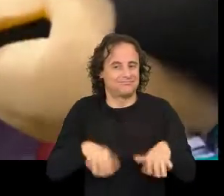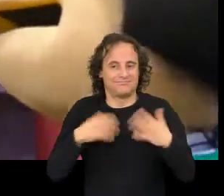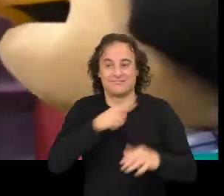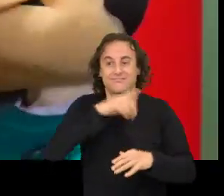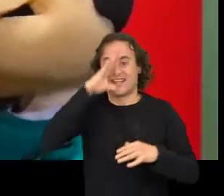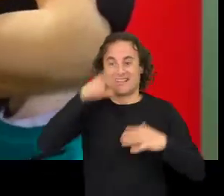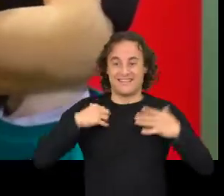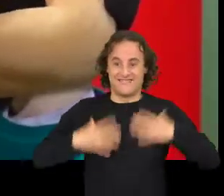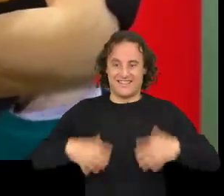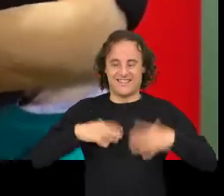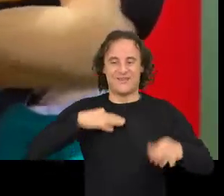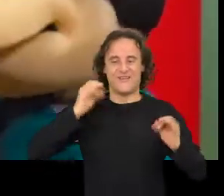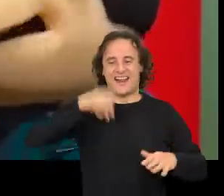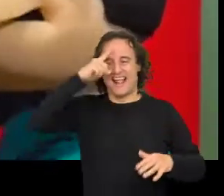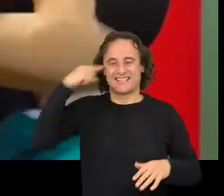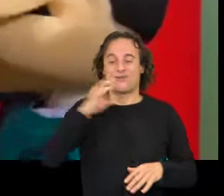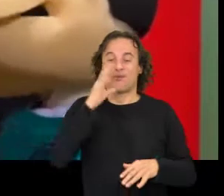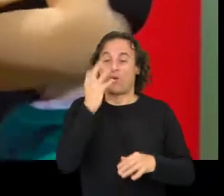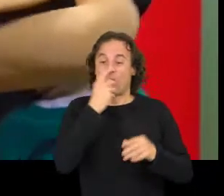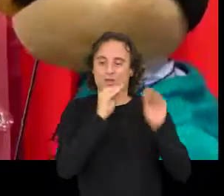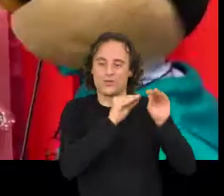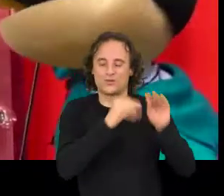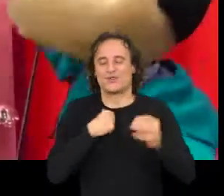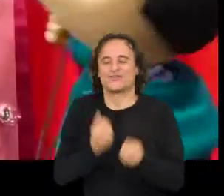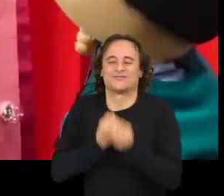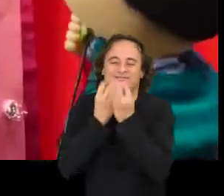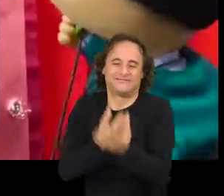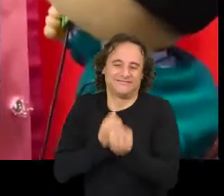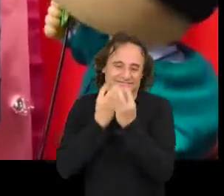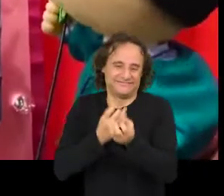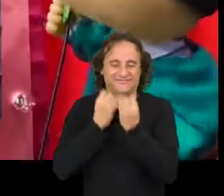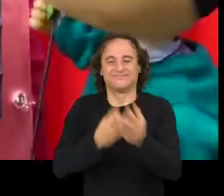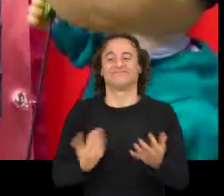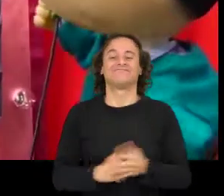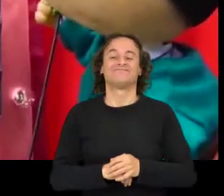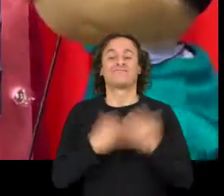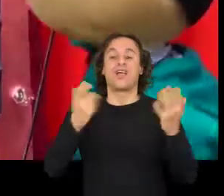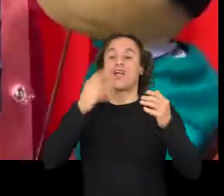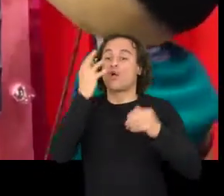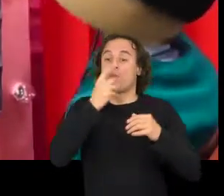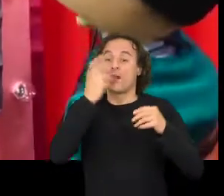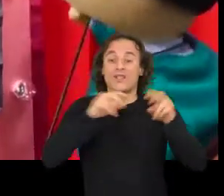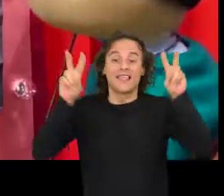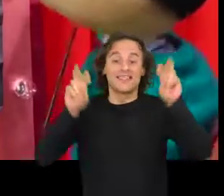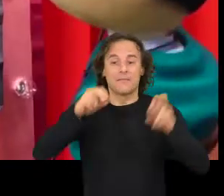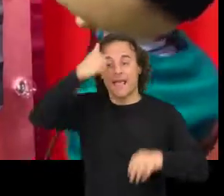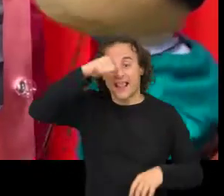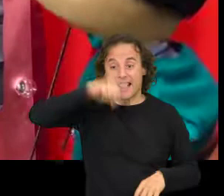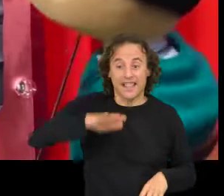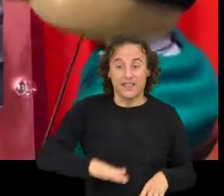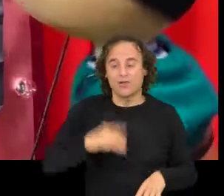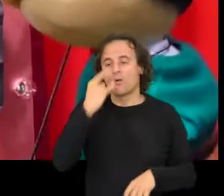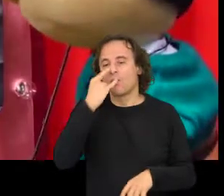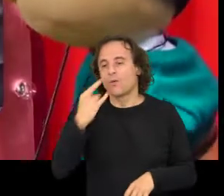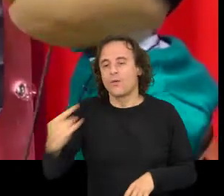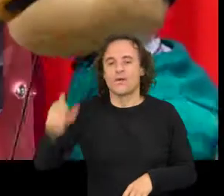Casares porque vou contar un conto del É un conto dun neno que se enamora dun artista